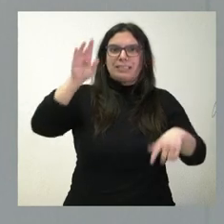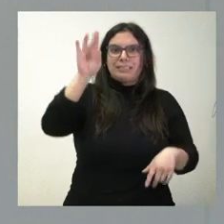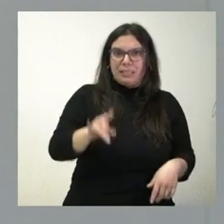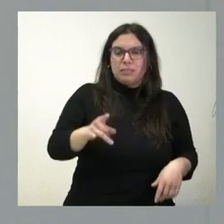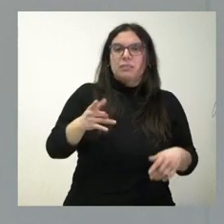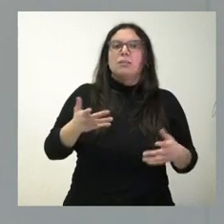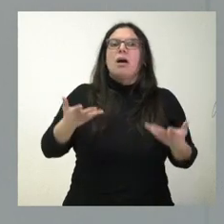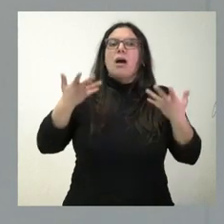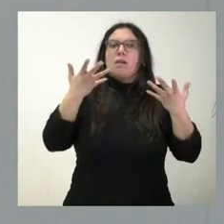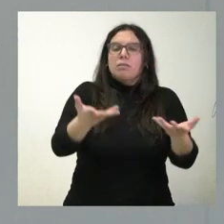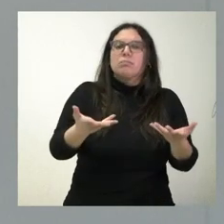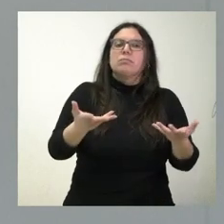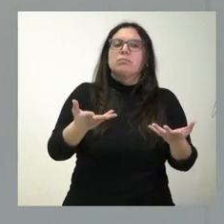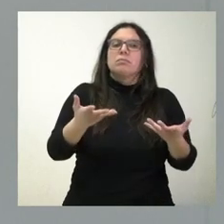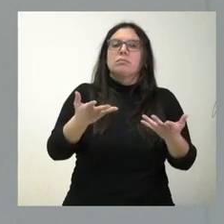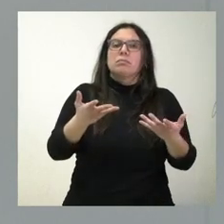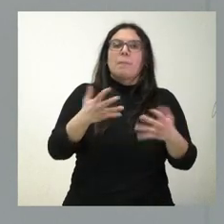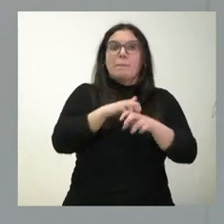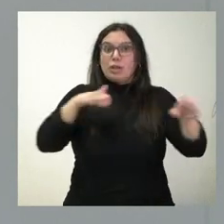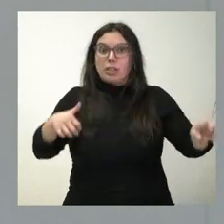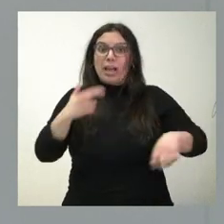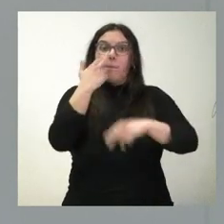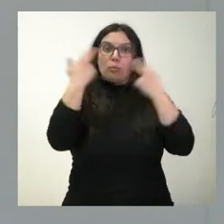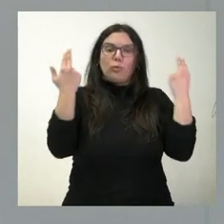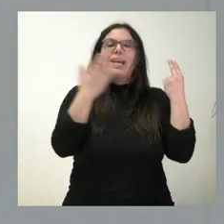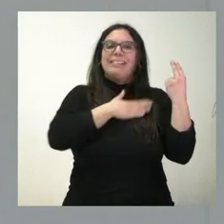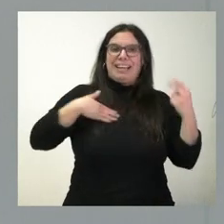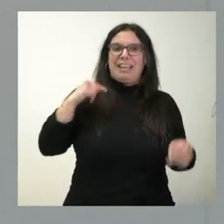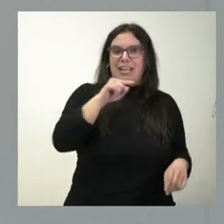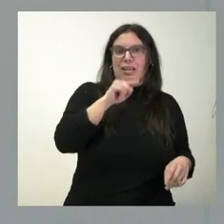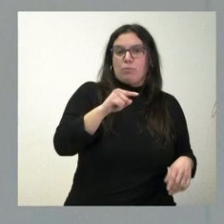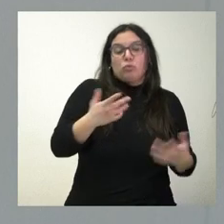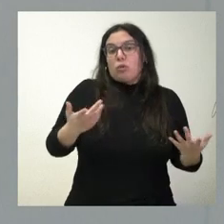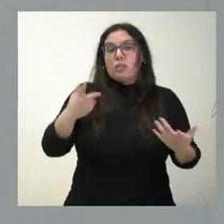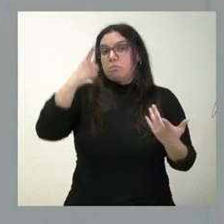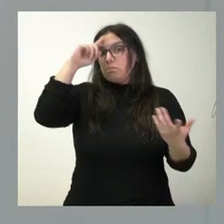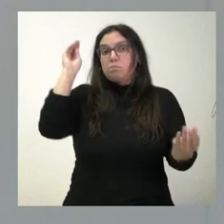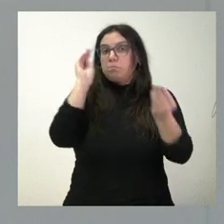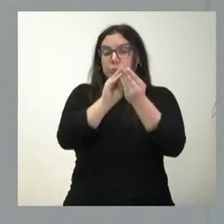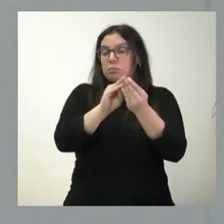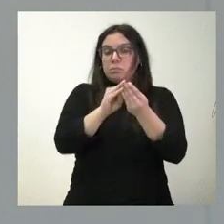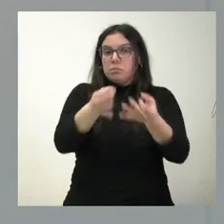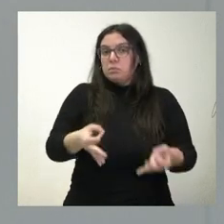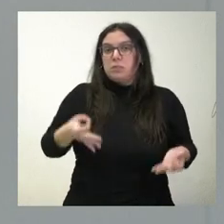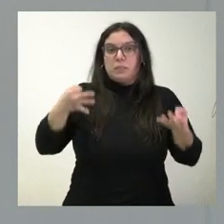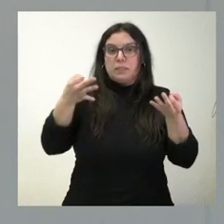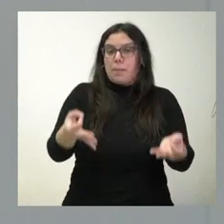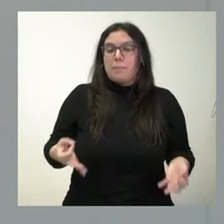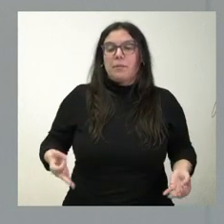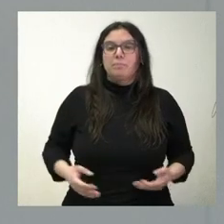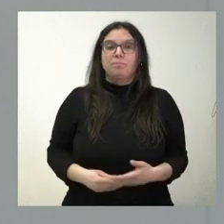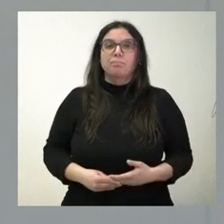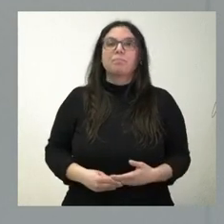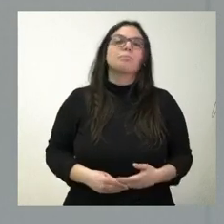favor de que el mayor peso de las actuaciones corresponda a la sanidad pública. Y, por tanto, en ese criterio nos van a encontrar siempre a favor.